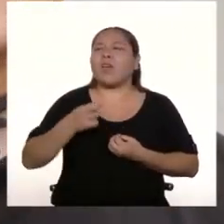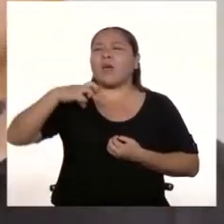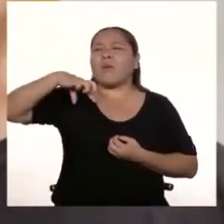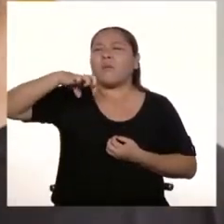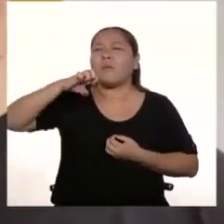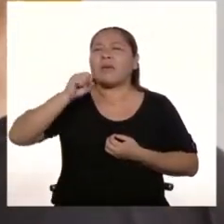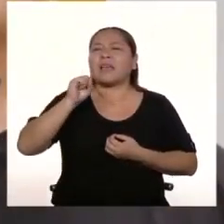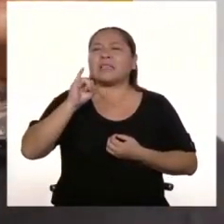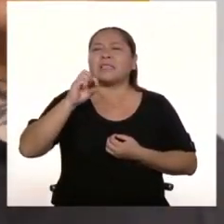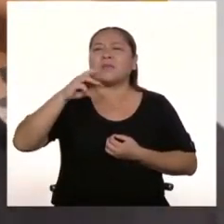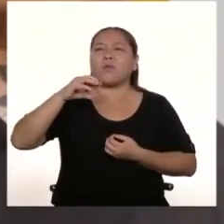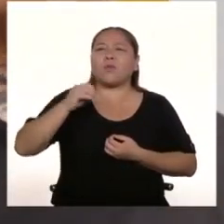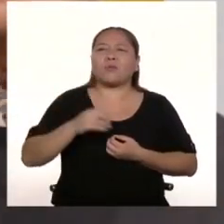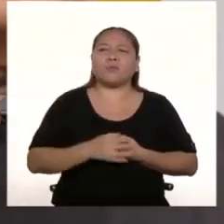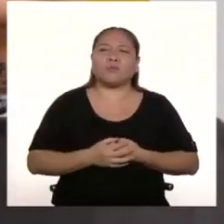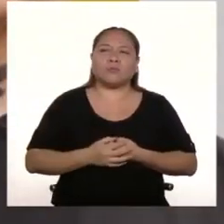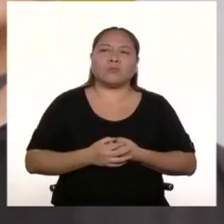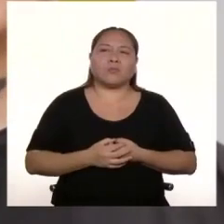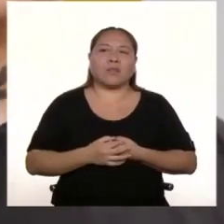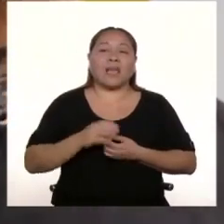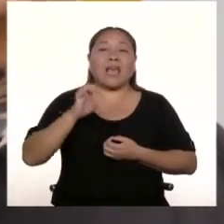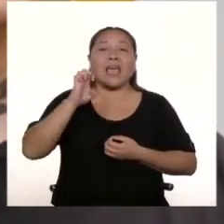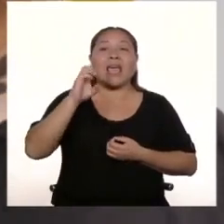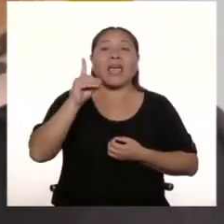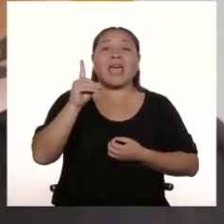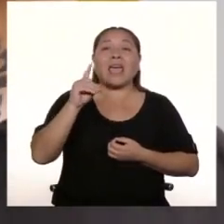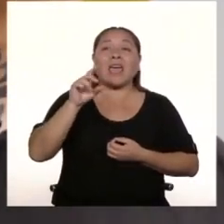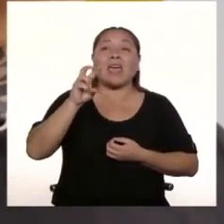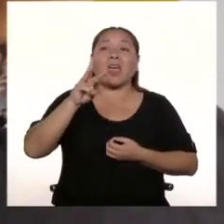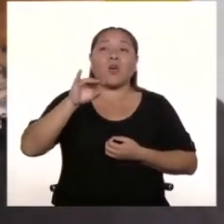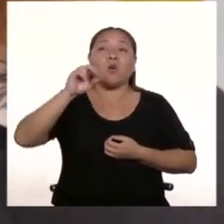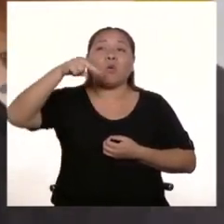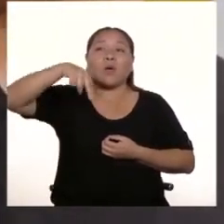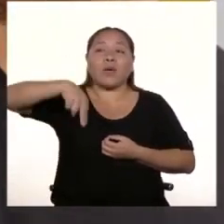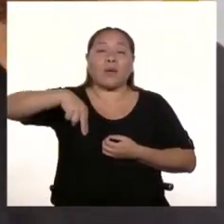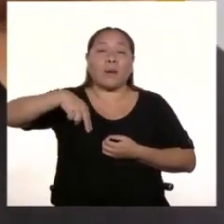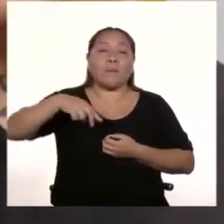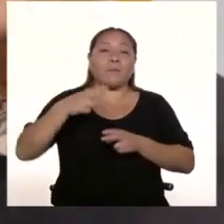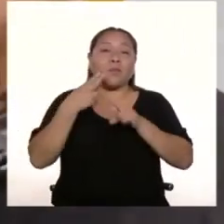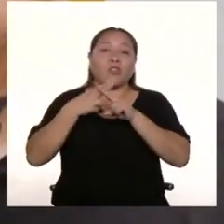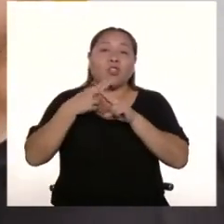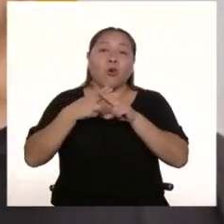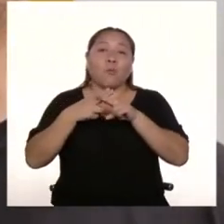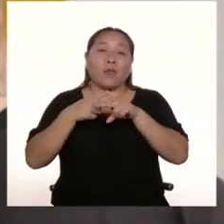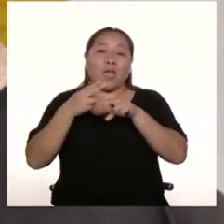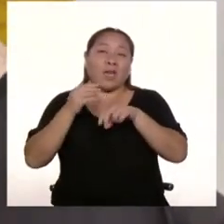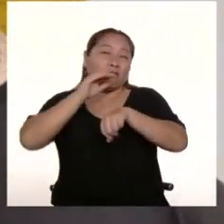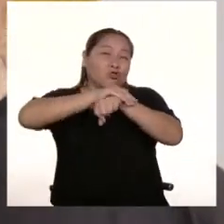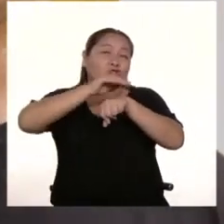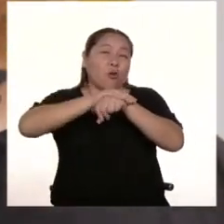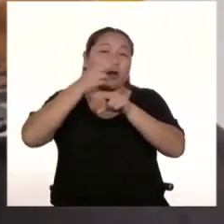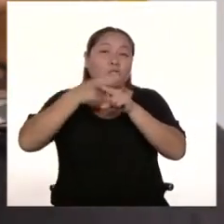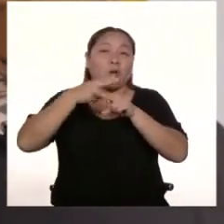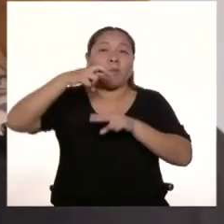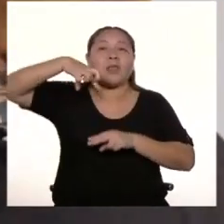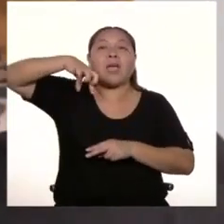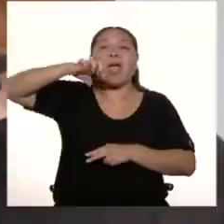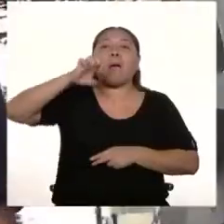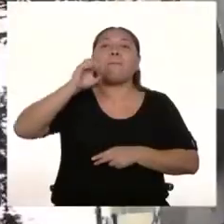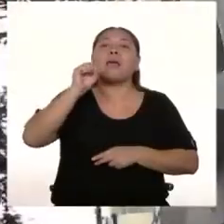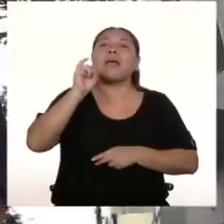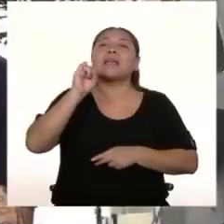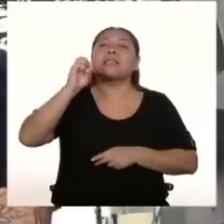Precisamente porque quería ser como algo opuesto, ¿no? En algún momento me imaginé que la gente